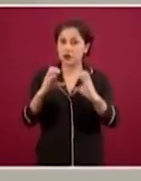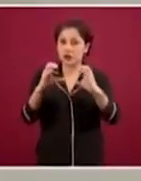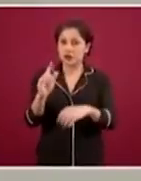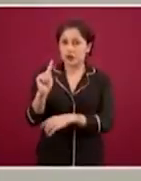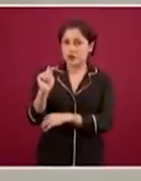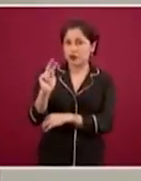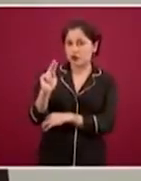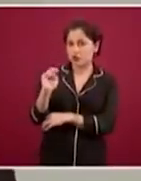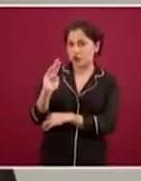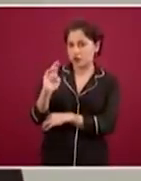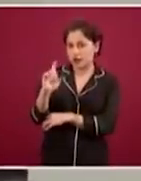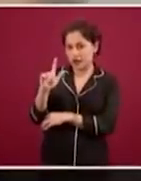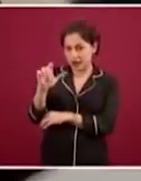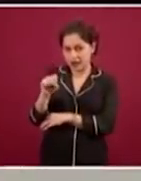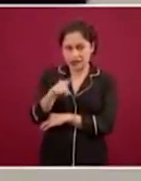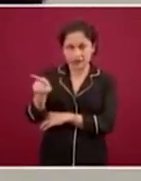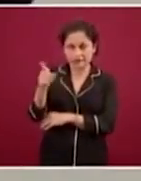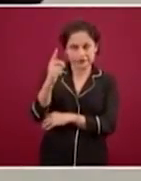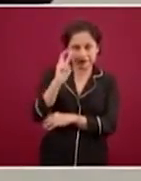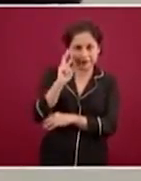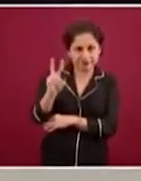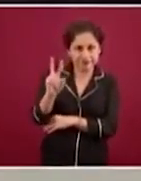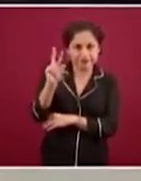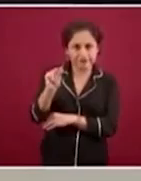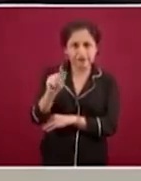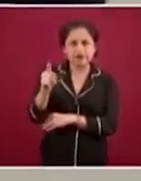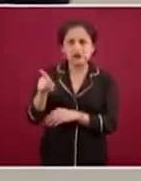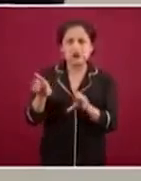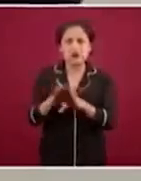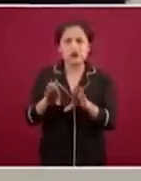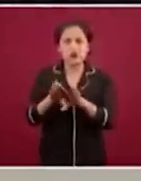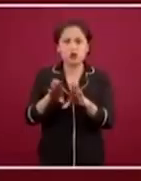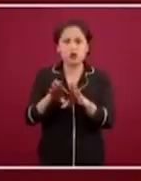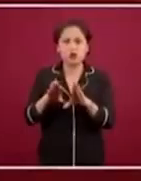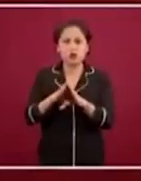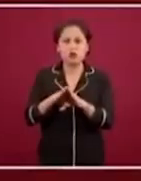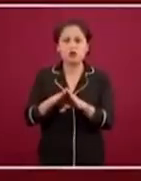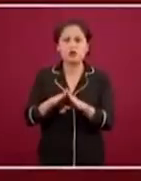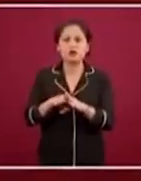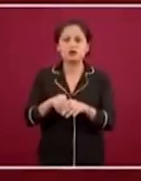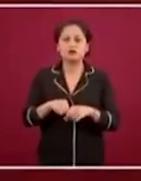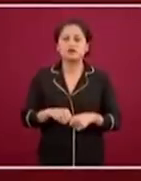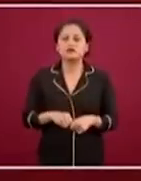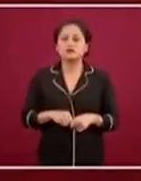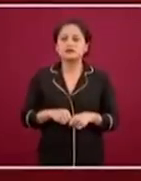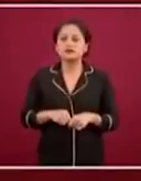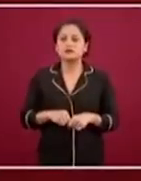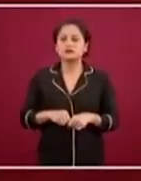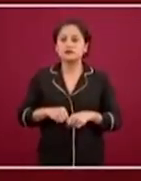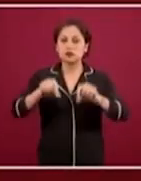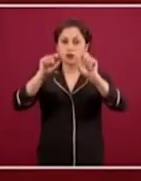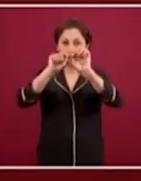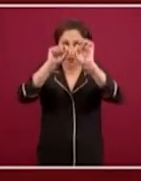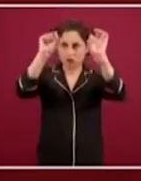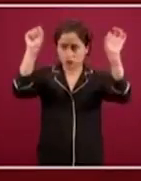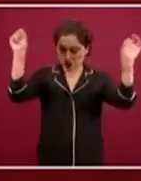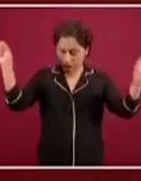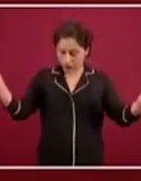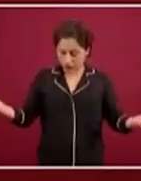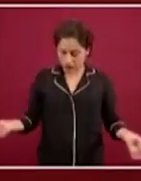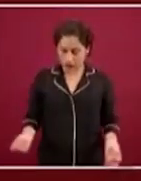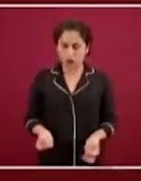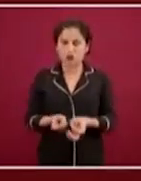no los haya visto, son unas, literalmente túneles, es una rueda monumental de tamaño donde cabe